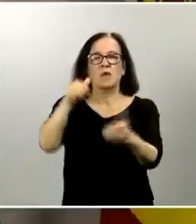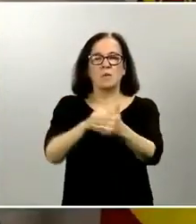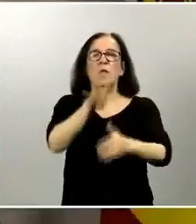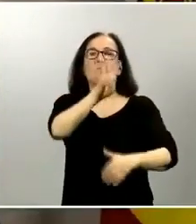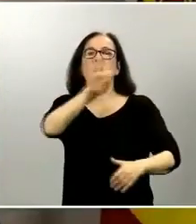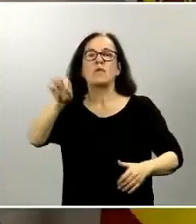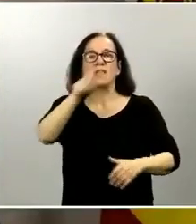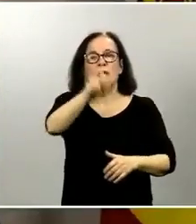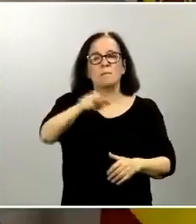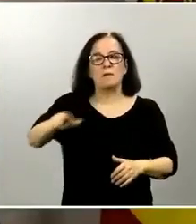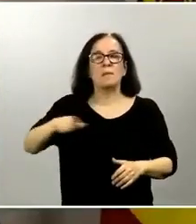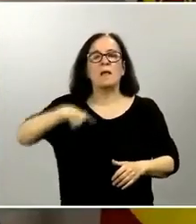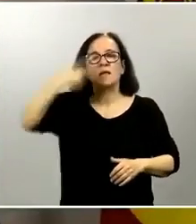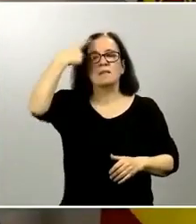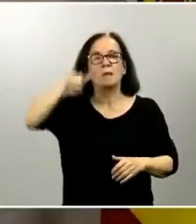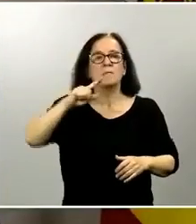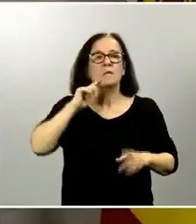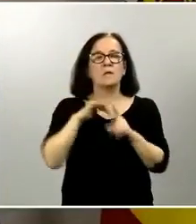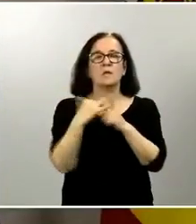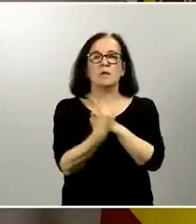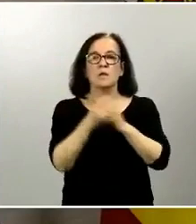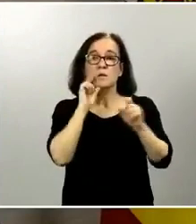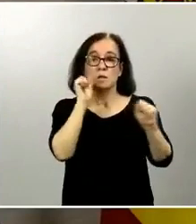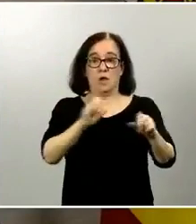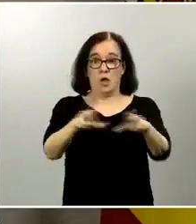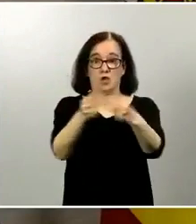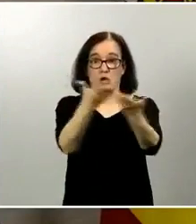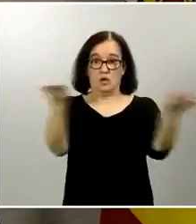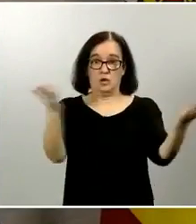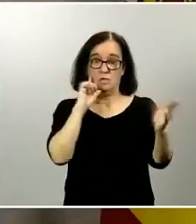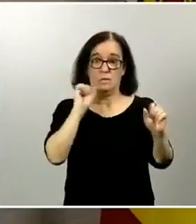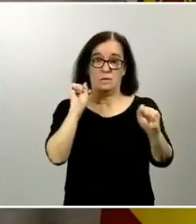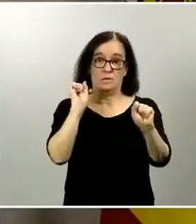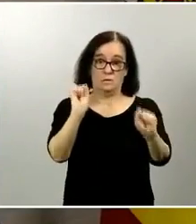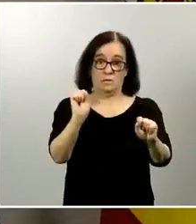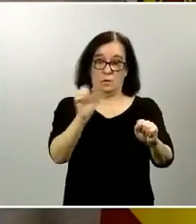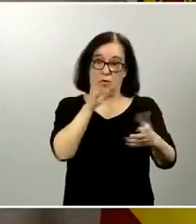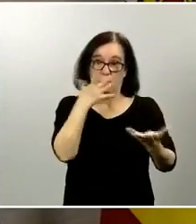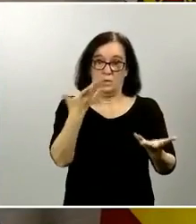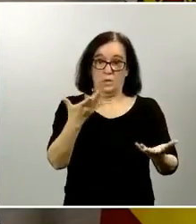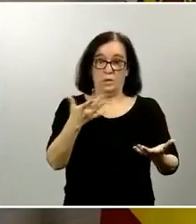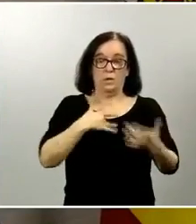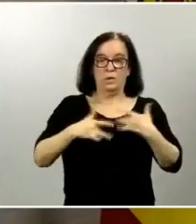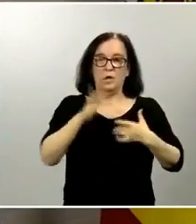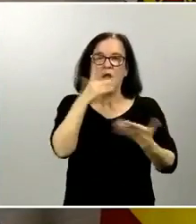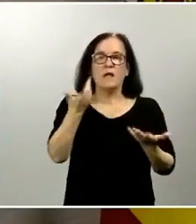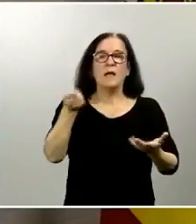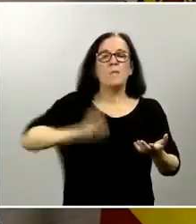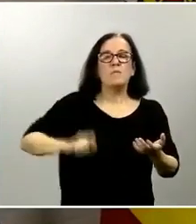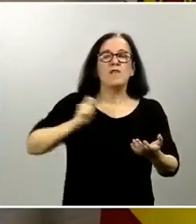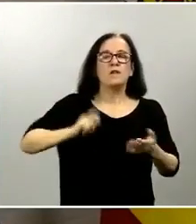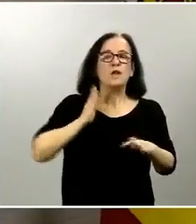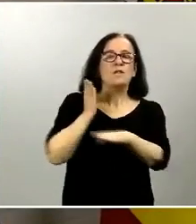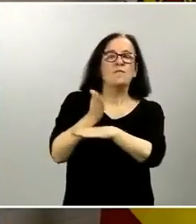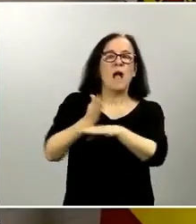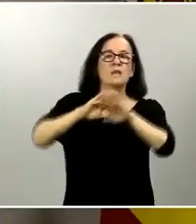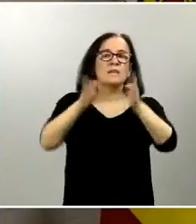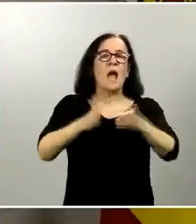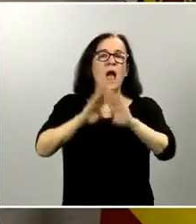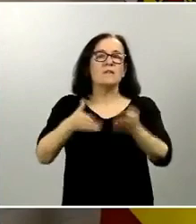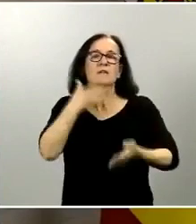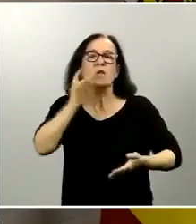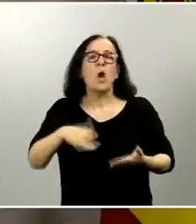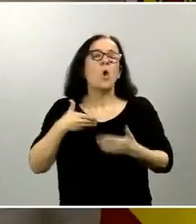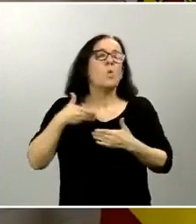para conocer el estado de inmunización de la sociedad de inmunización qué profesionales van a acudir a los domicilios cuando se